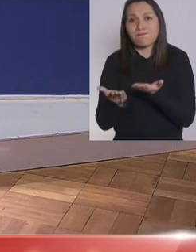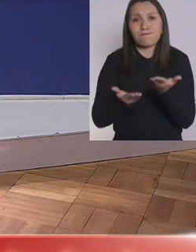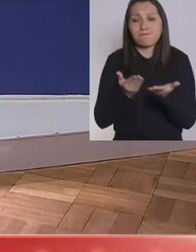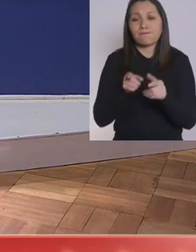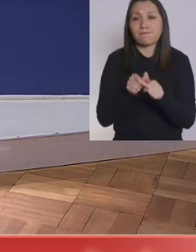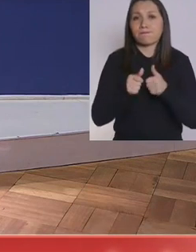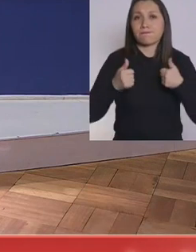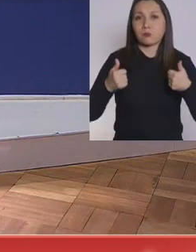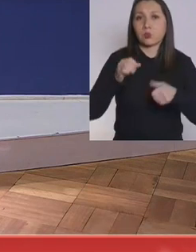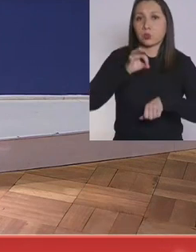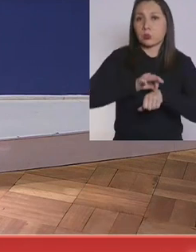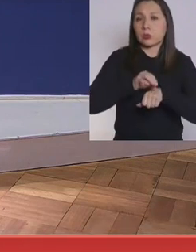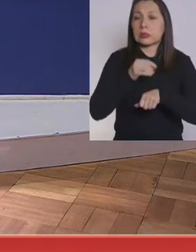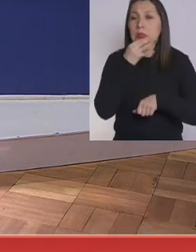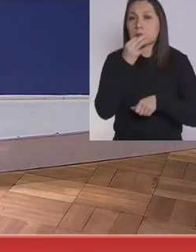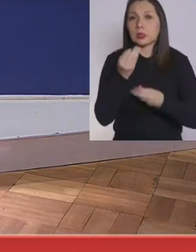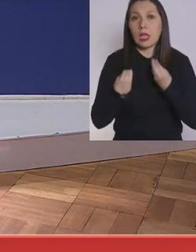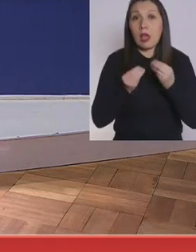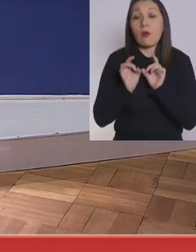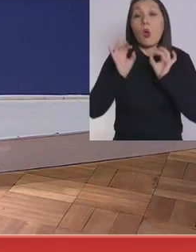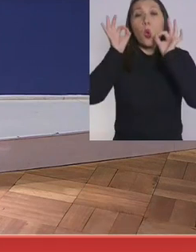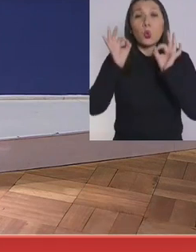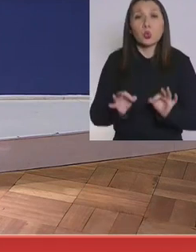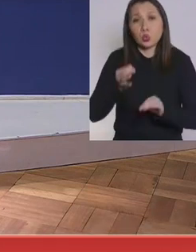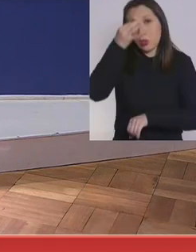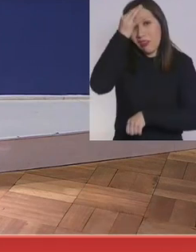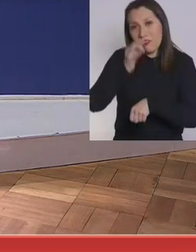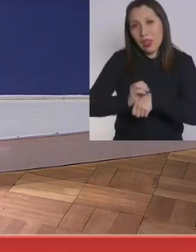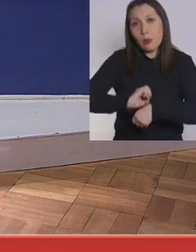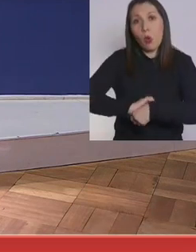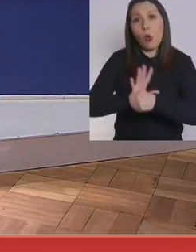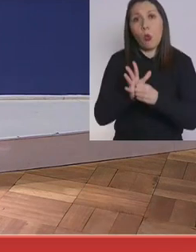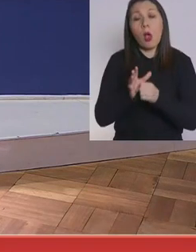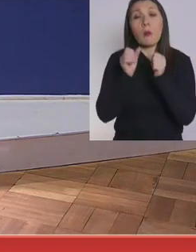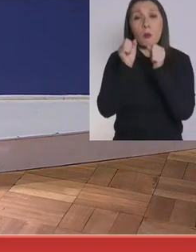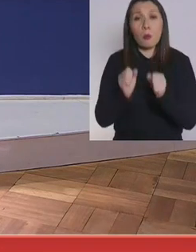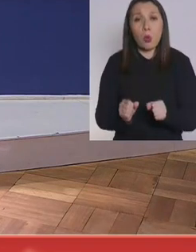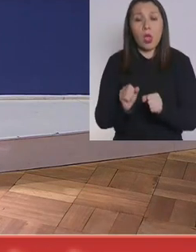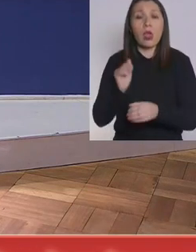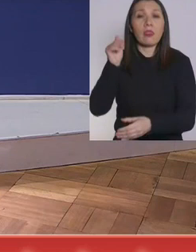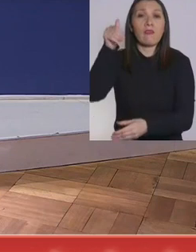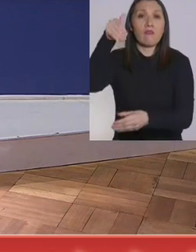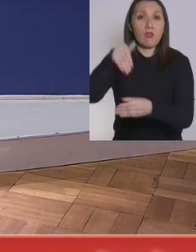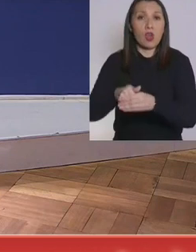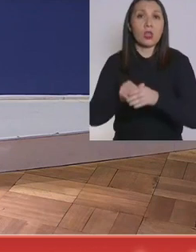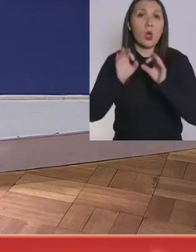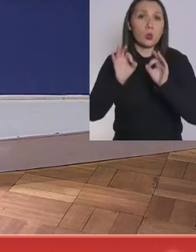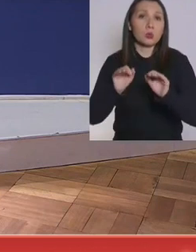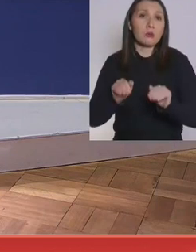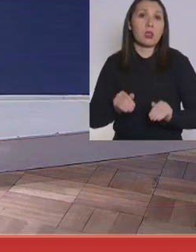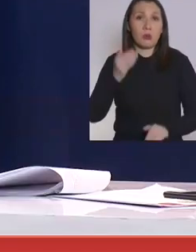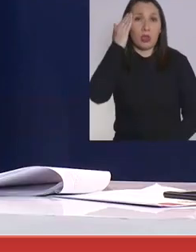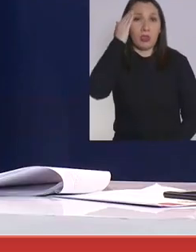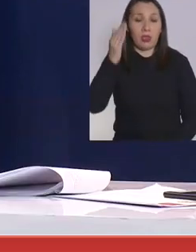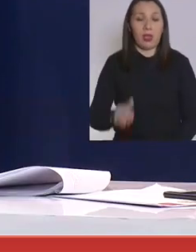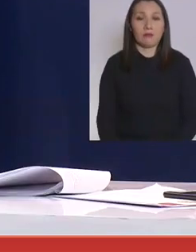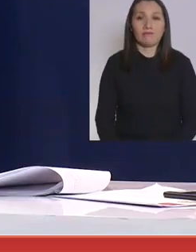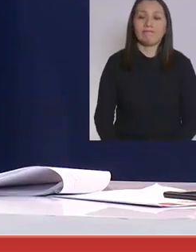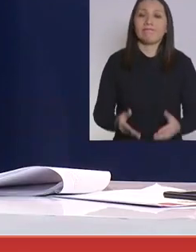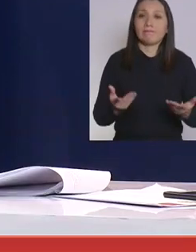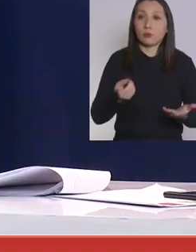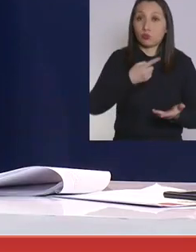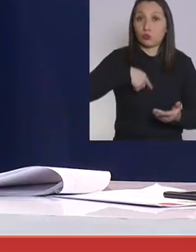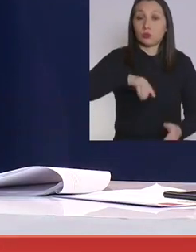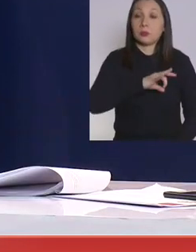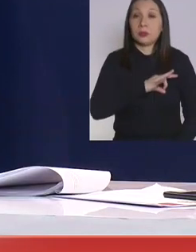respecto a esos casos puntuales de enfermos COVID-19 para poder sufragar ese día? Bueno, nosotros estamos